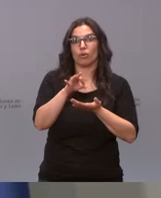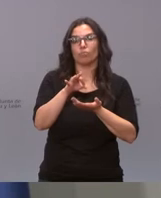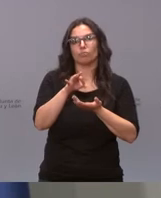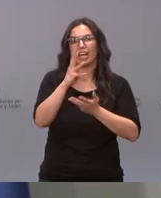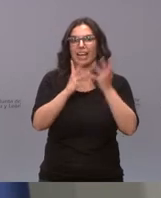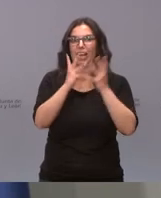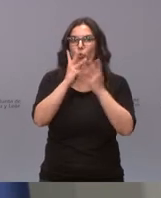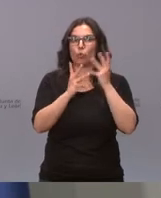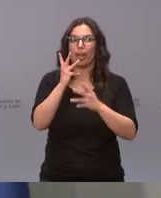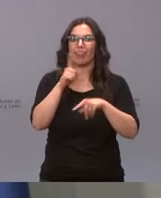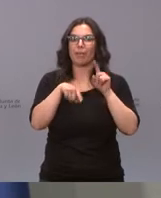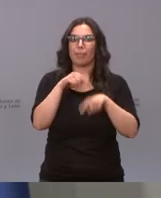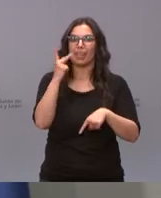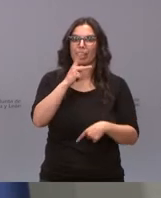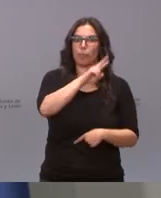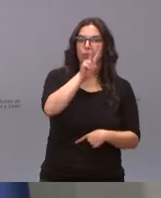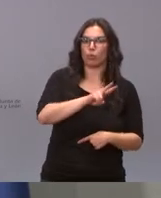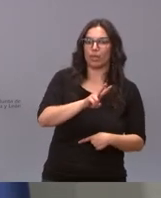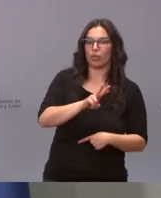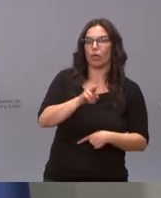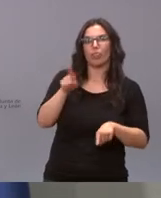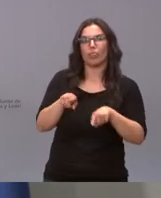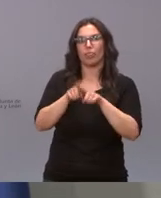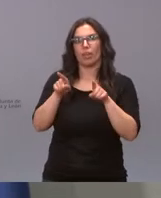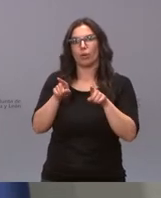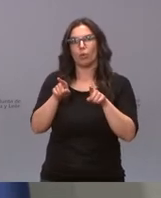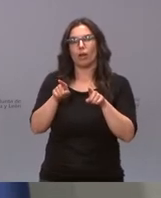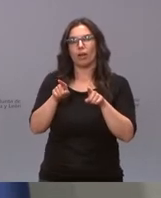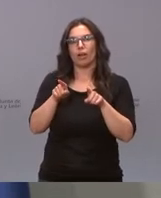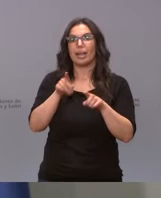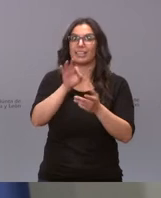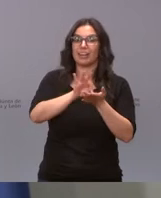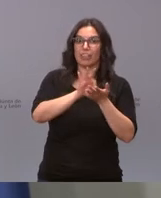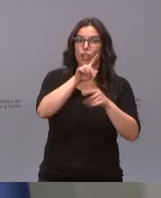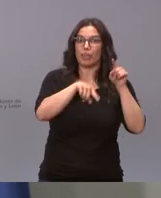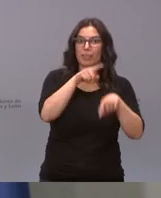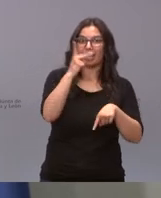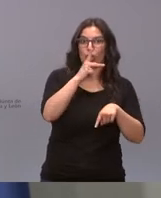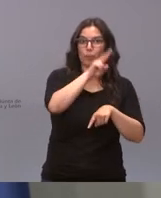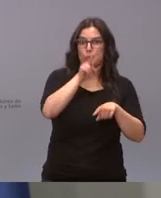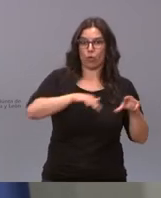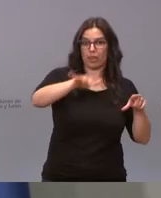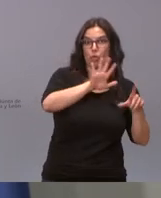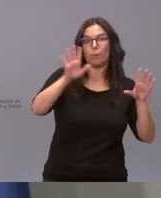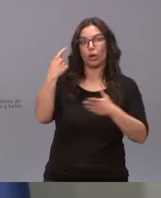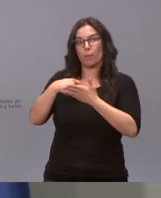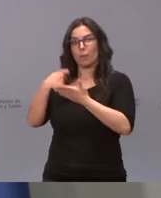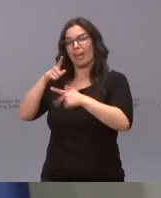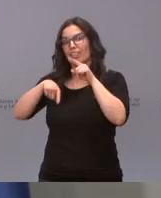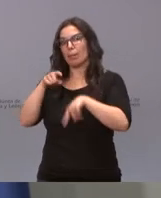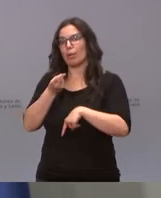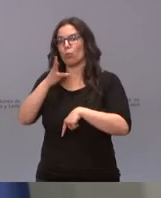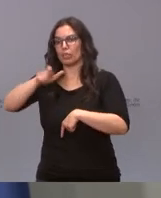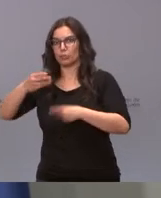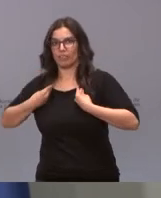no por población pero nos financia eso sí por población es una medida claramente lesiva para la